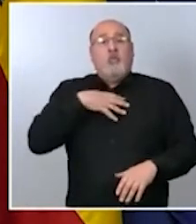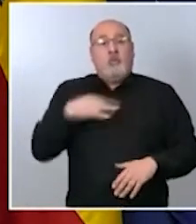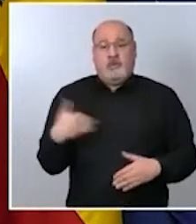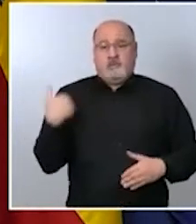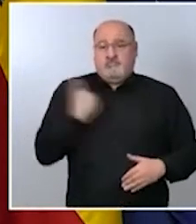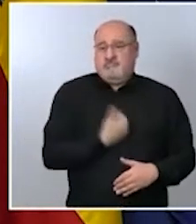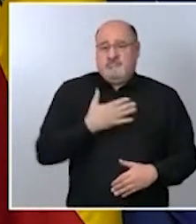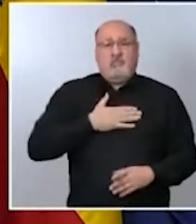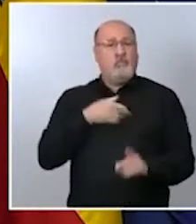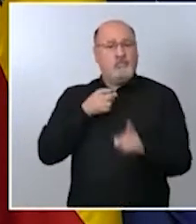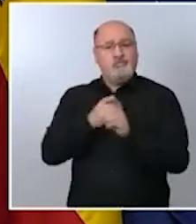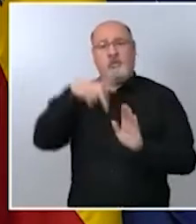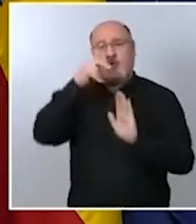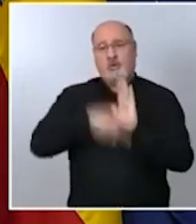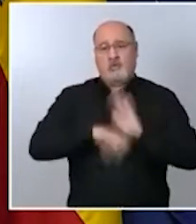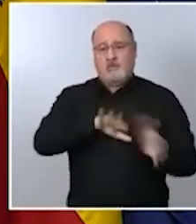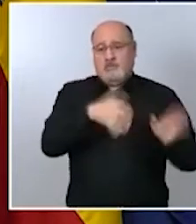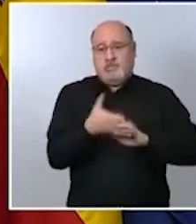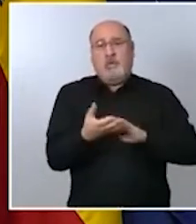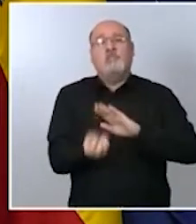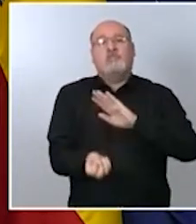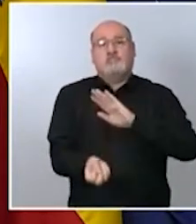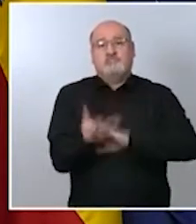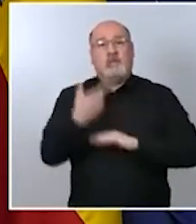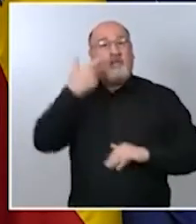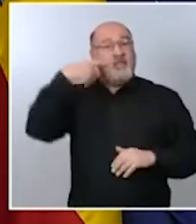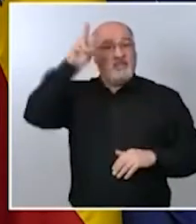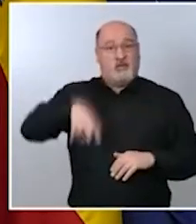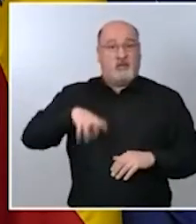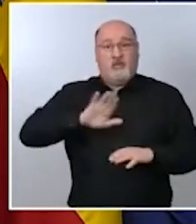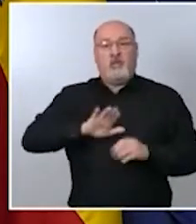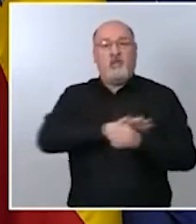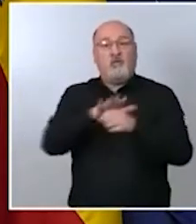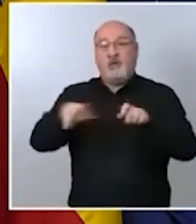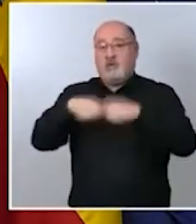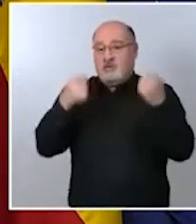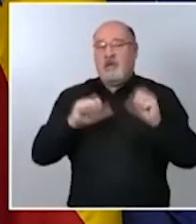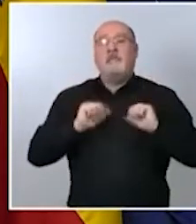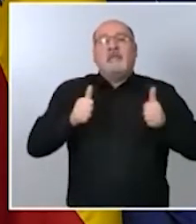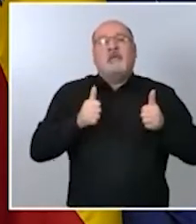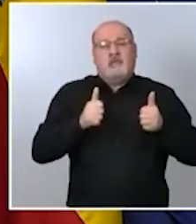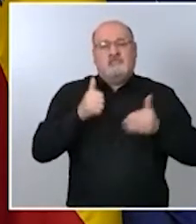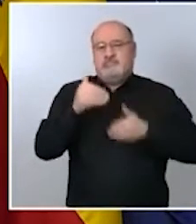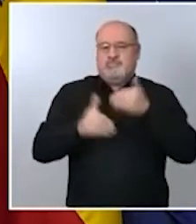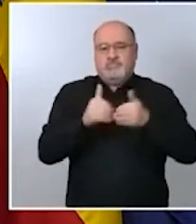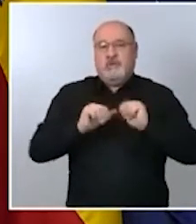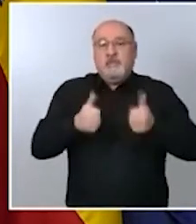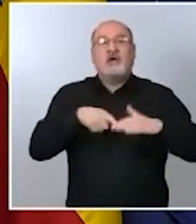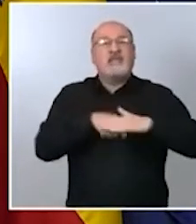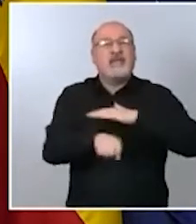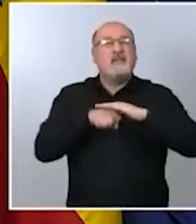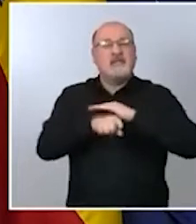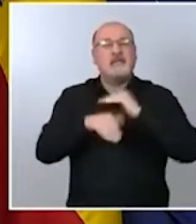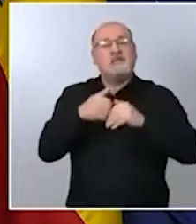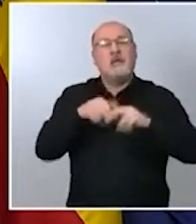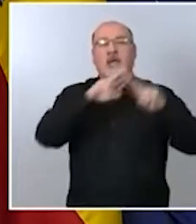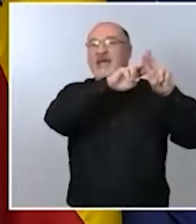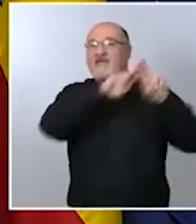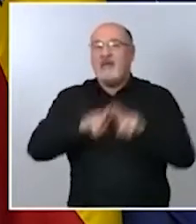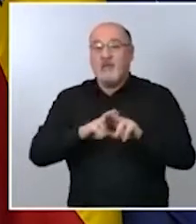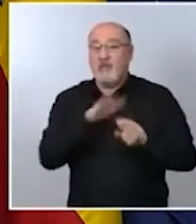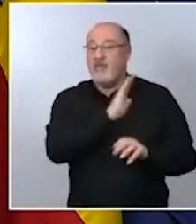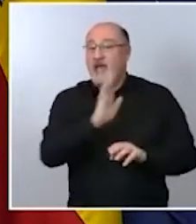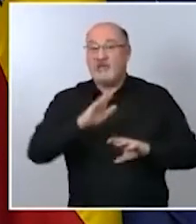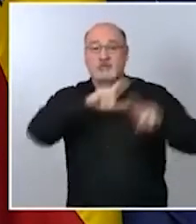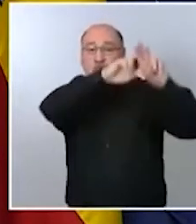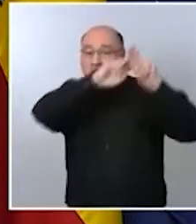medidas necesarias y precisas y hemos eso eso hemos iniciado hemos iniciado como he comentado la evaluación de los daños causados en el